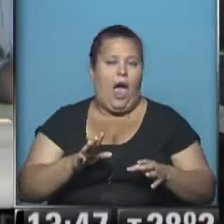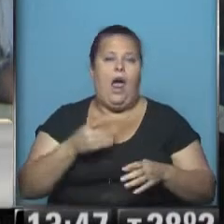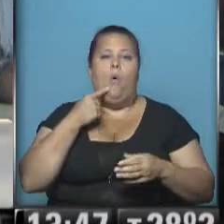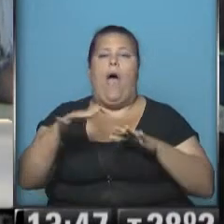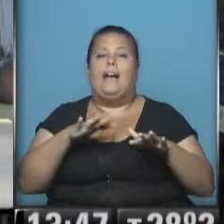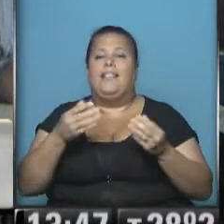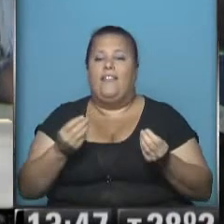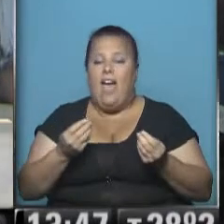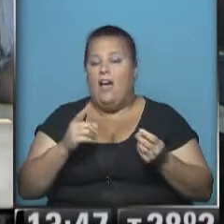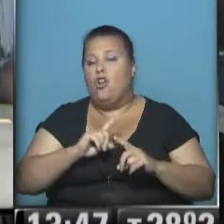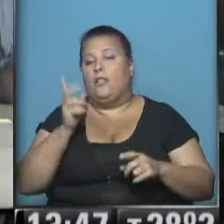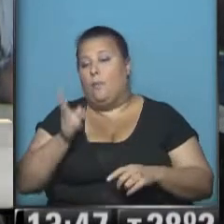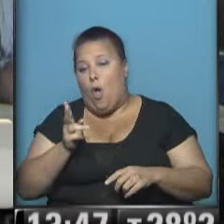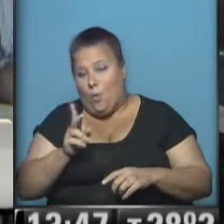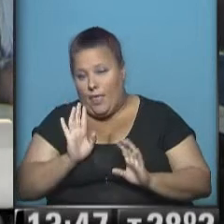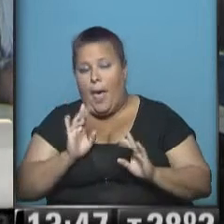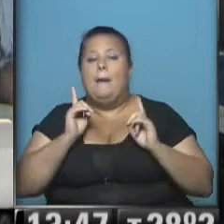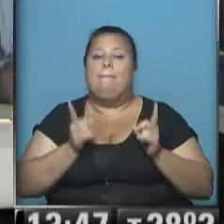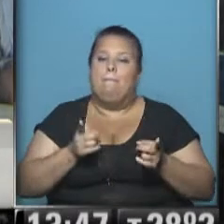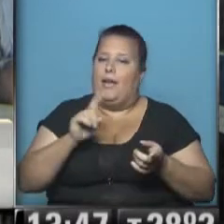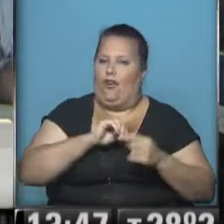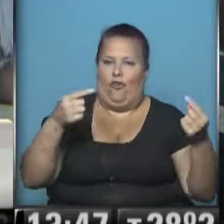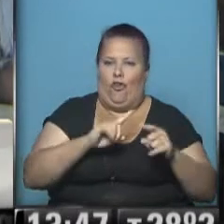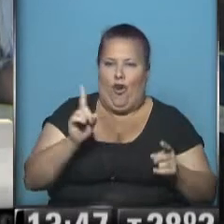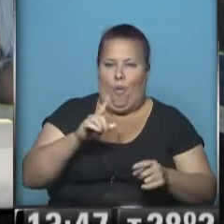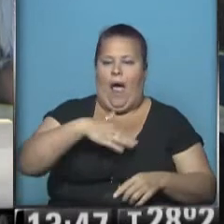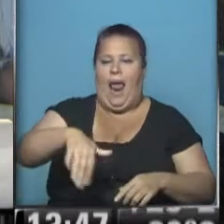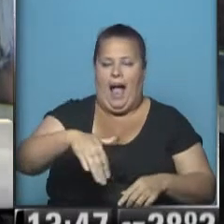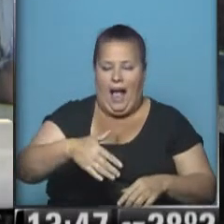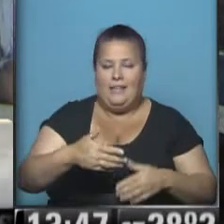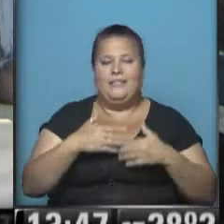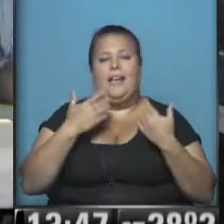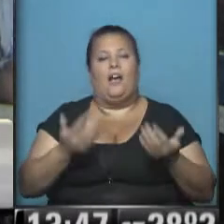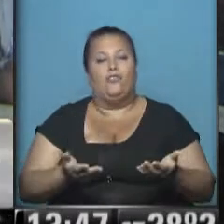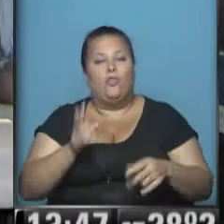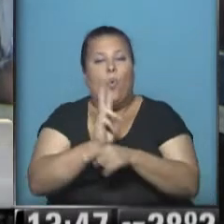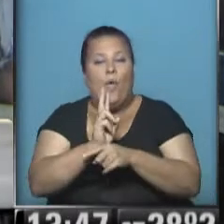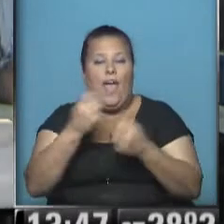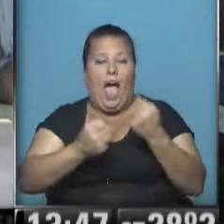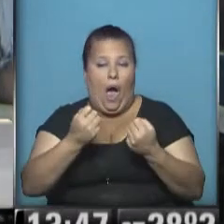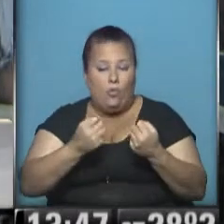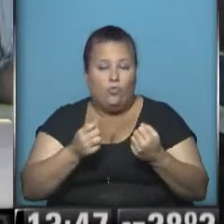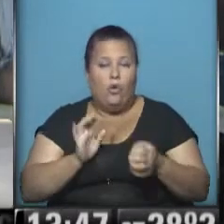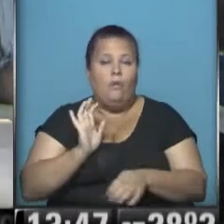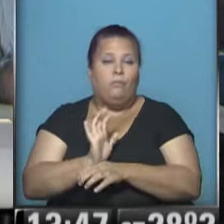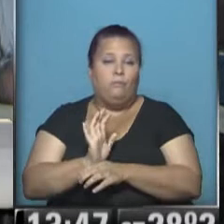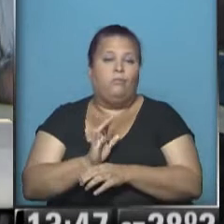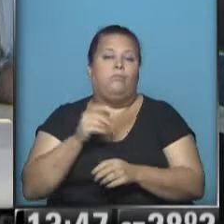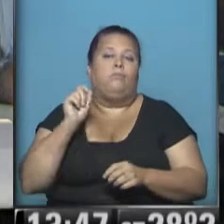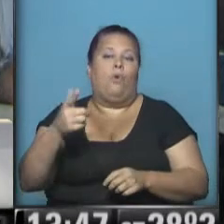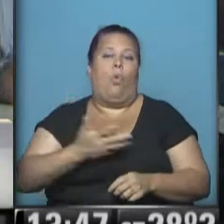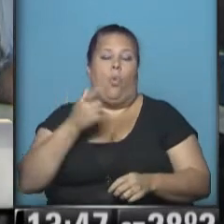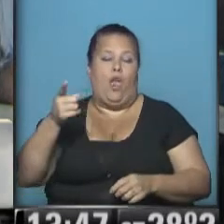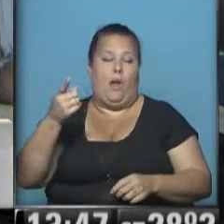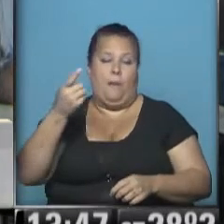actividad que está bien, no es ilegal, pero no corresponde. el espacio público y además, cuidar los coches es potestad del